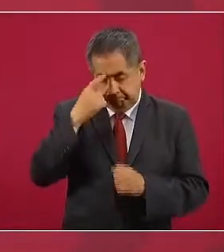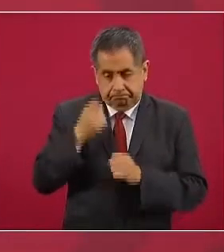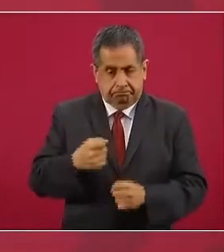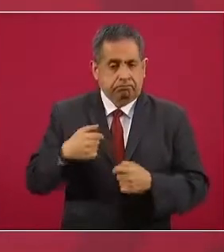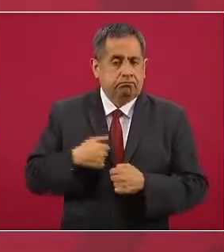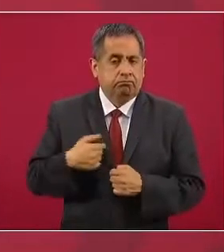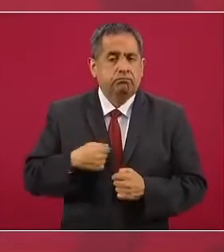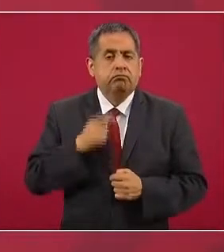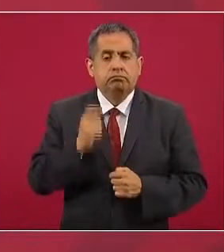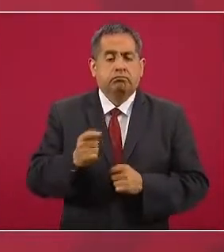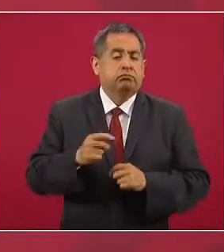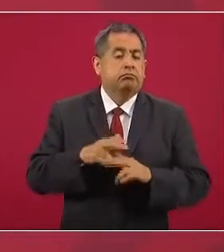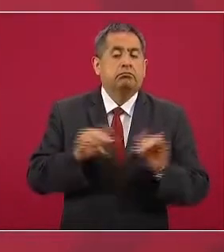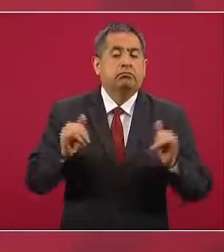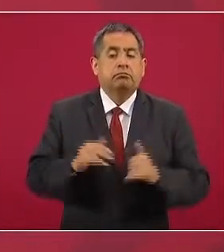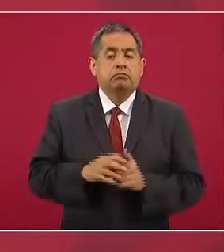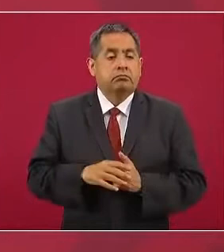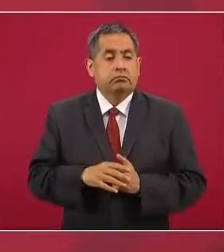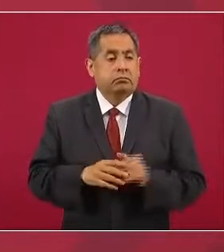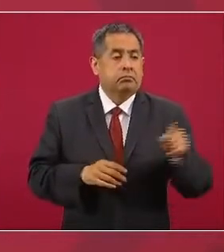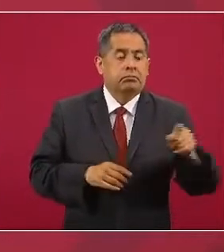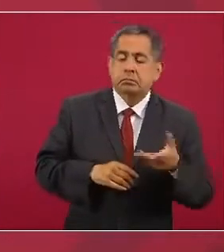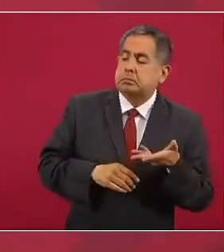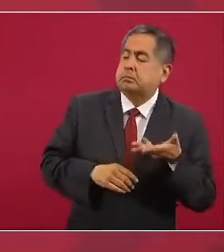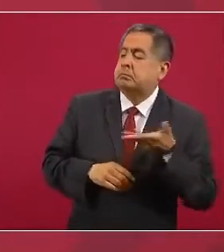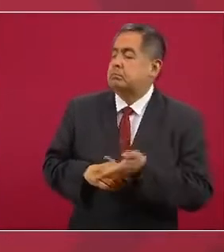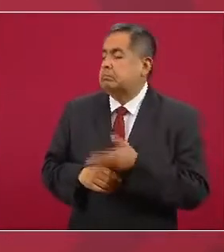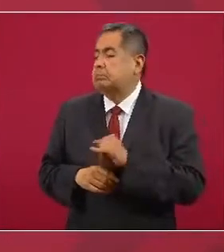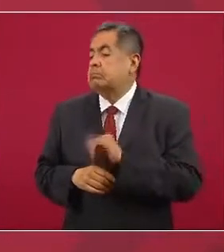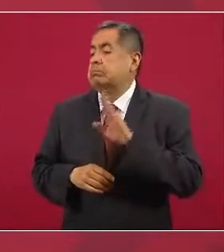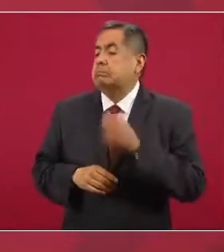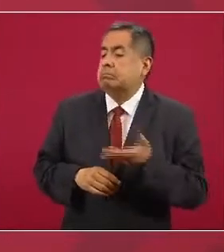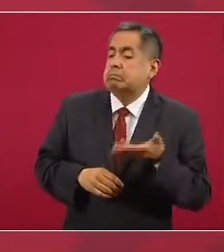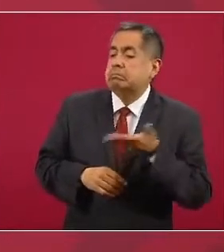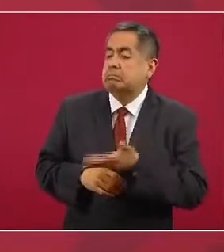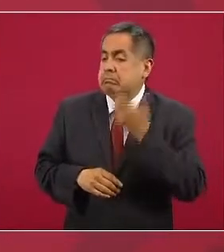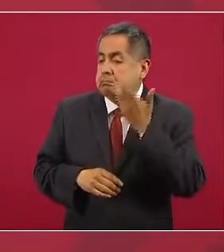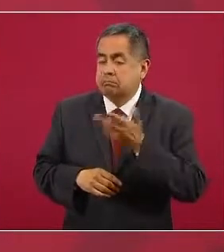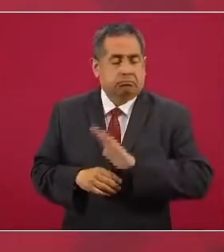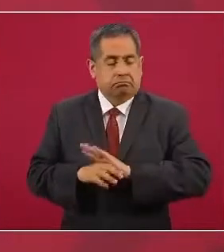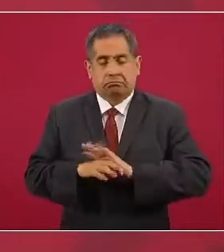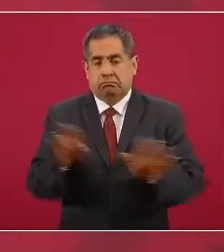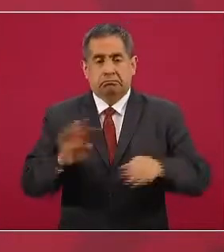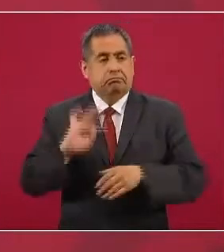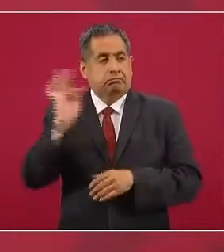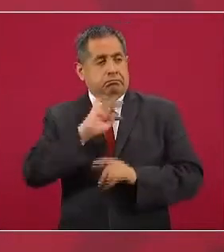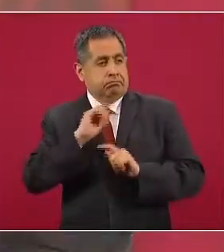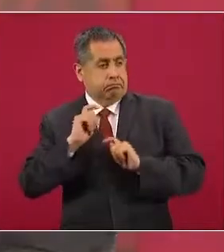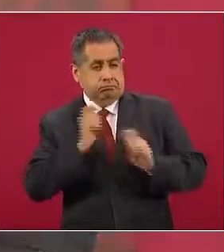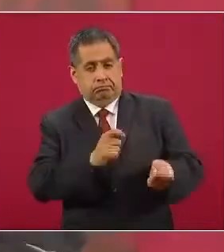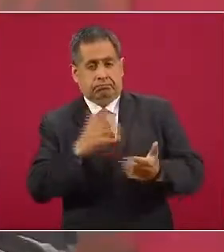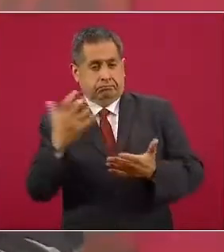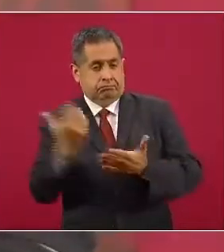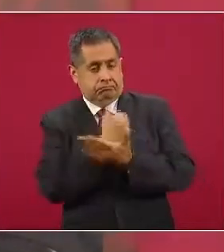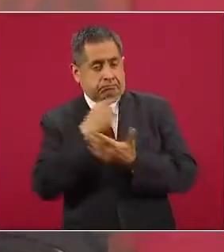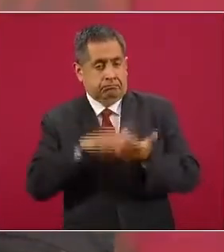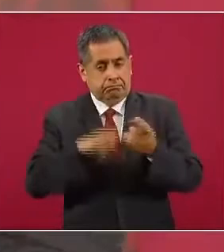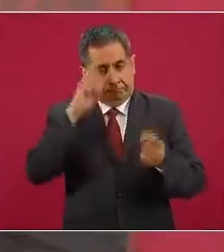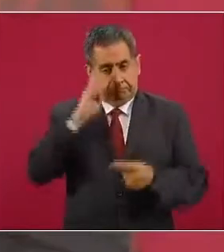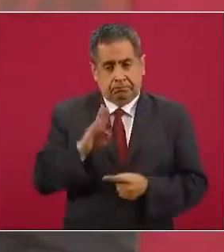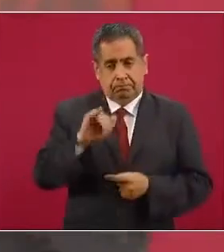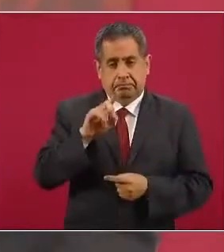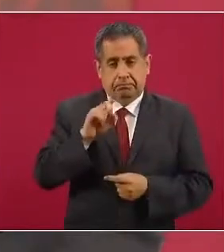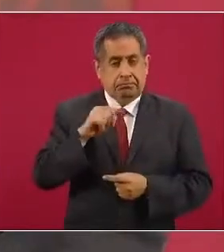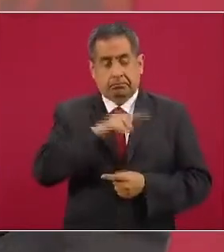que ni siquiera se van a atrever, en el caso de que se le dé el triunfo al señor Biden, a